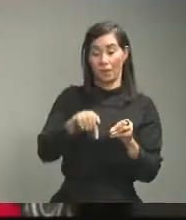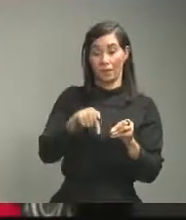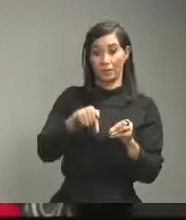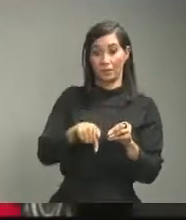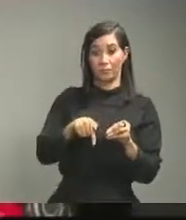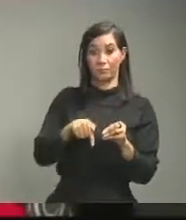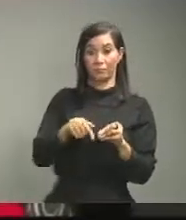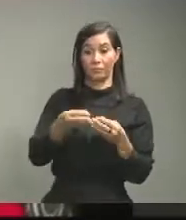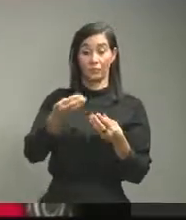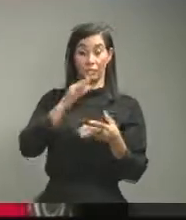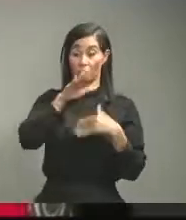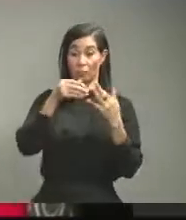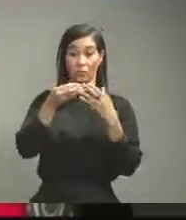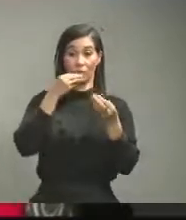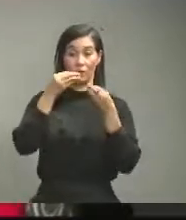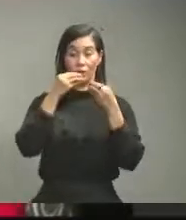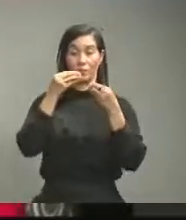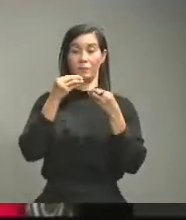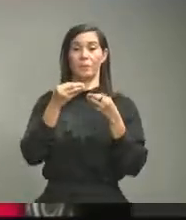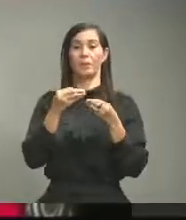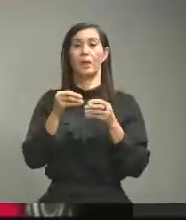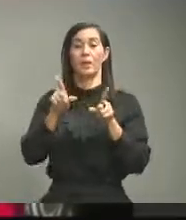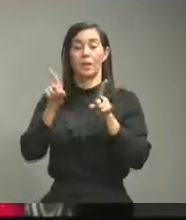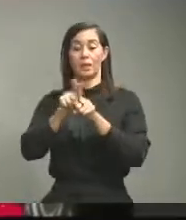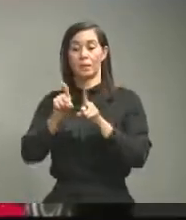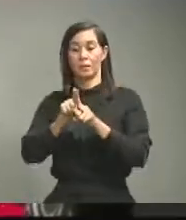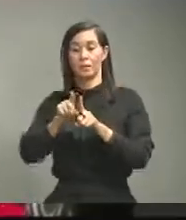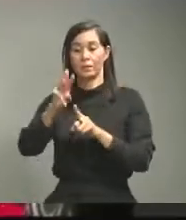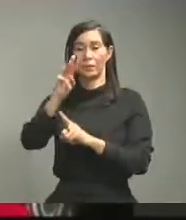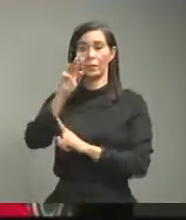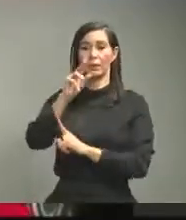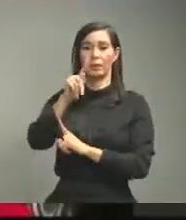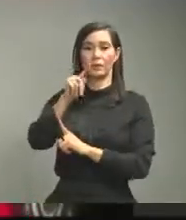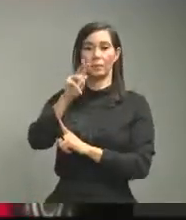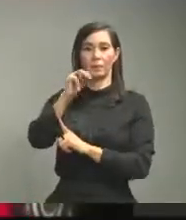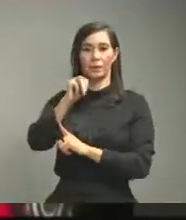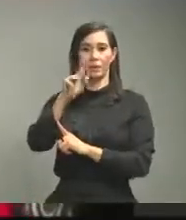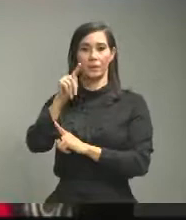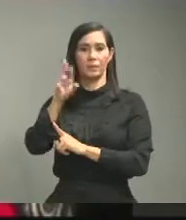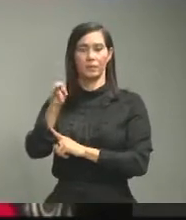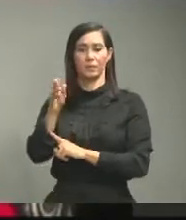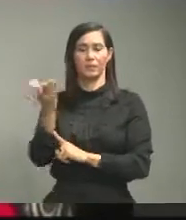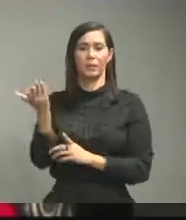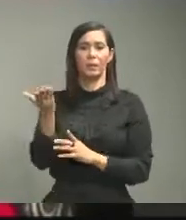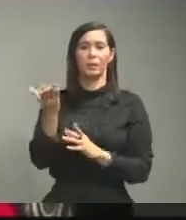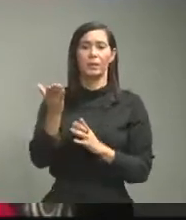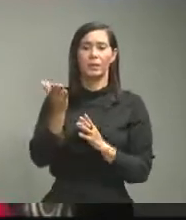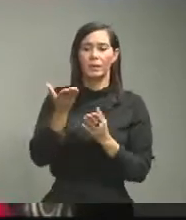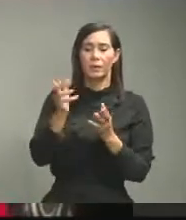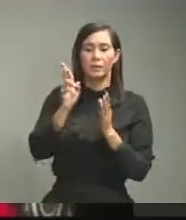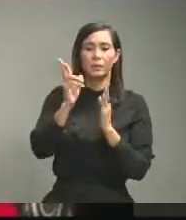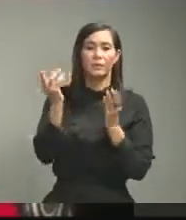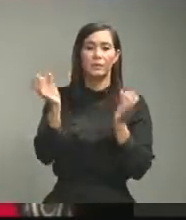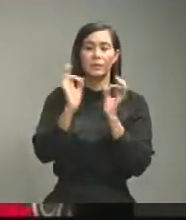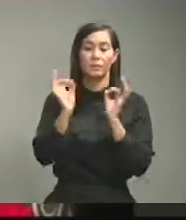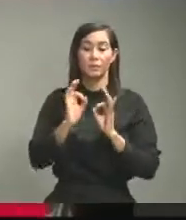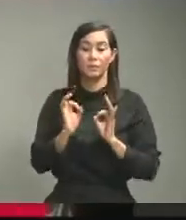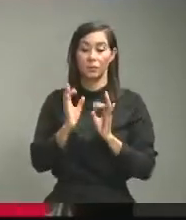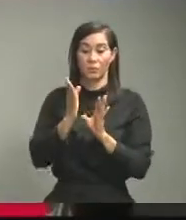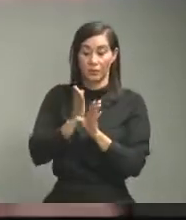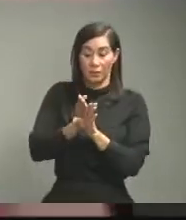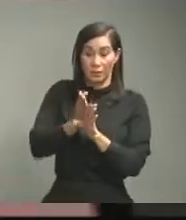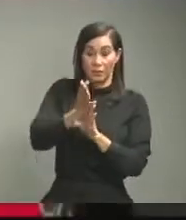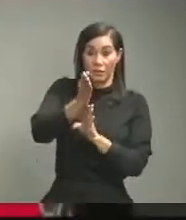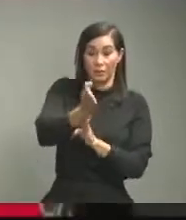igual que también a la provincia María Trinidad Sánchez las medidas que está tomando el Ministerio de Salud Pública para esas